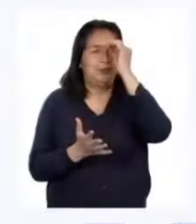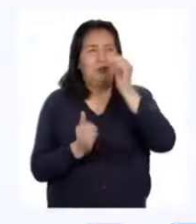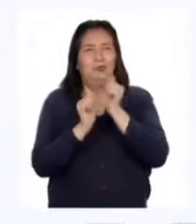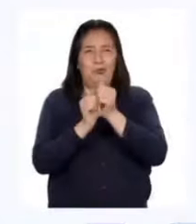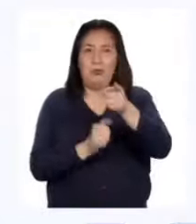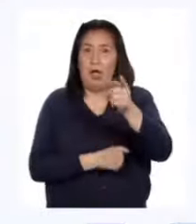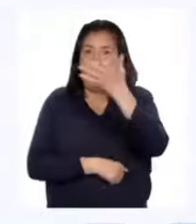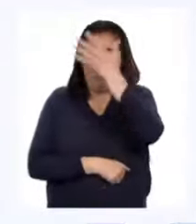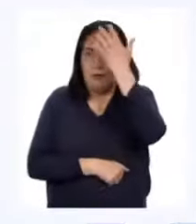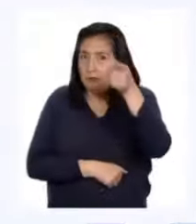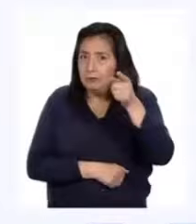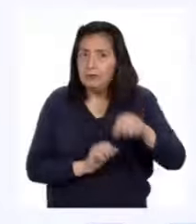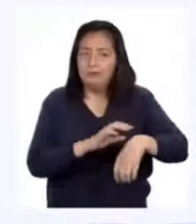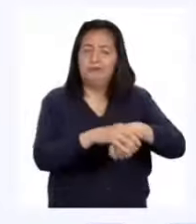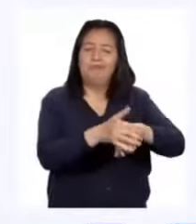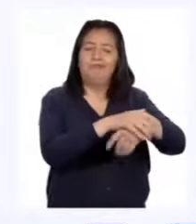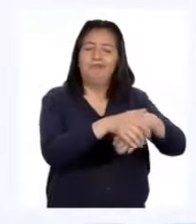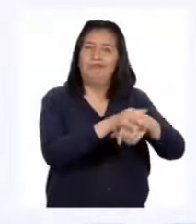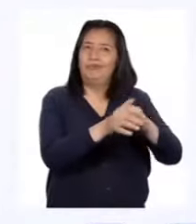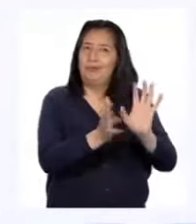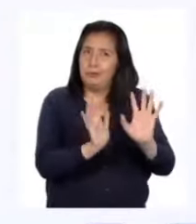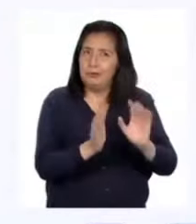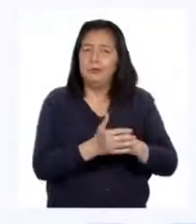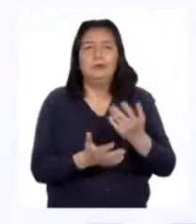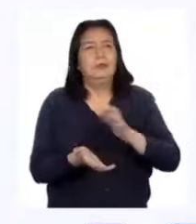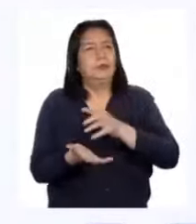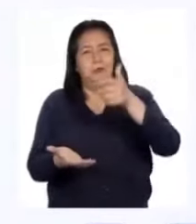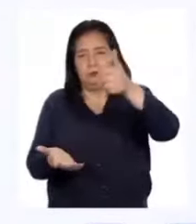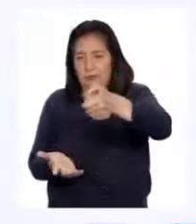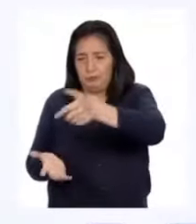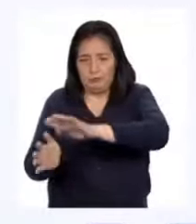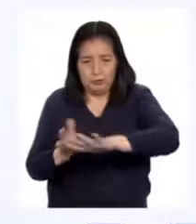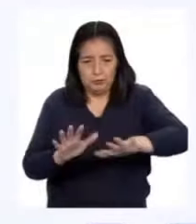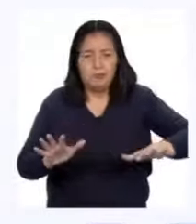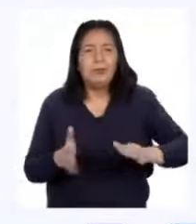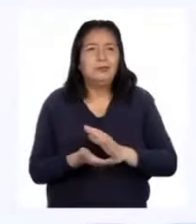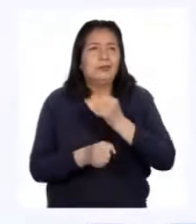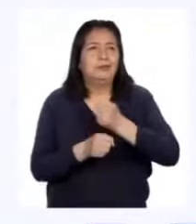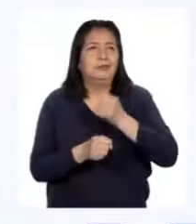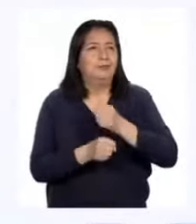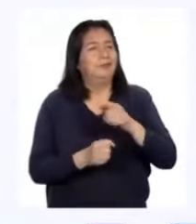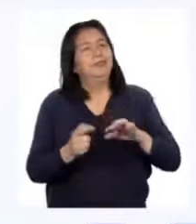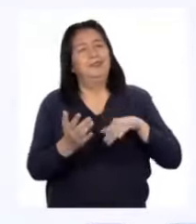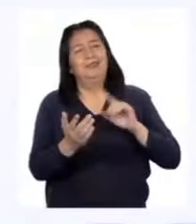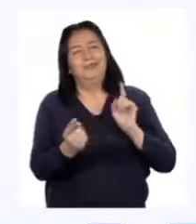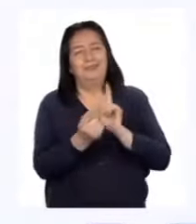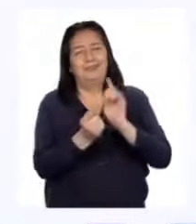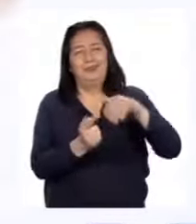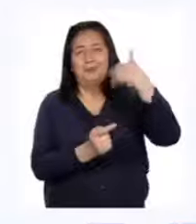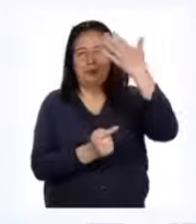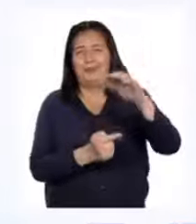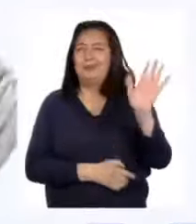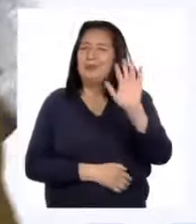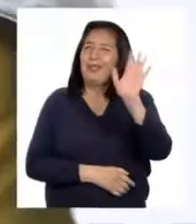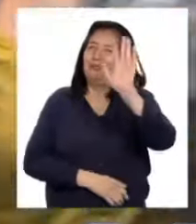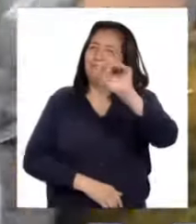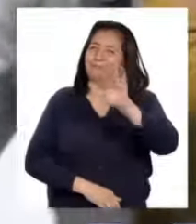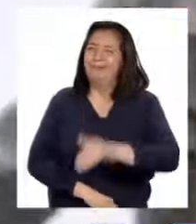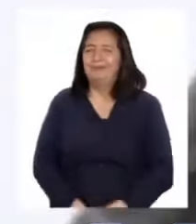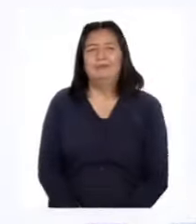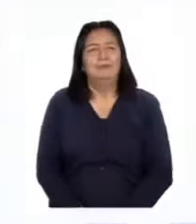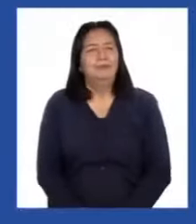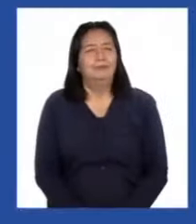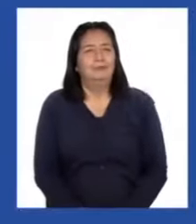juntos. No te olvides de lavarte muy bien las manos y desinfectar toda tu zona de trabajo. Hasta el siguiente programa. ¡Nos vemos! ¡Chau!